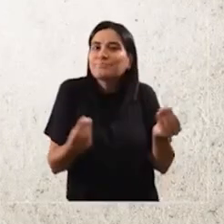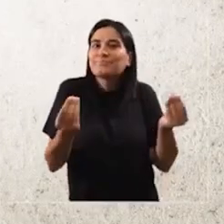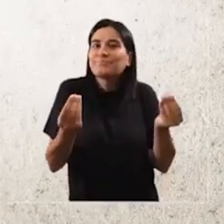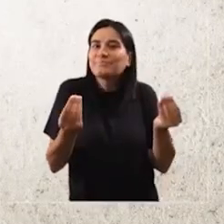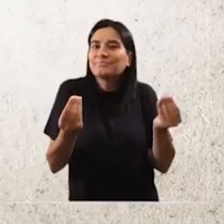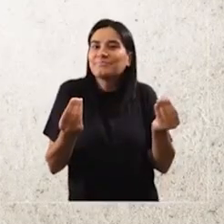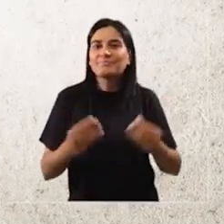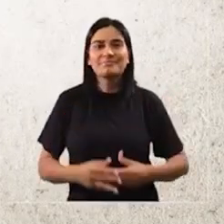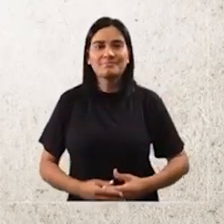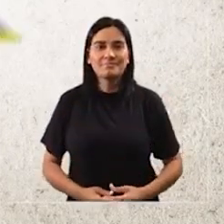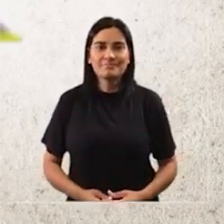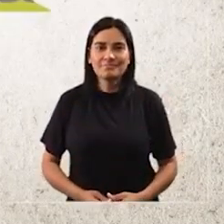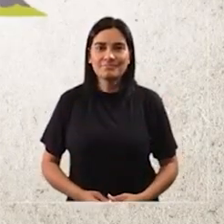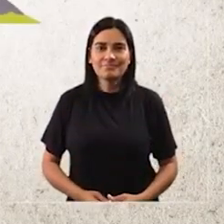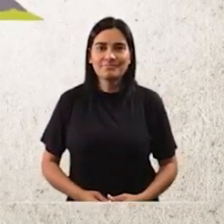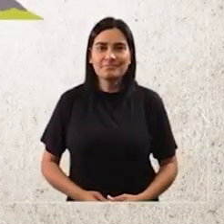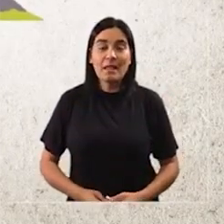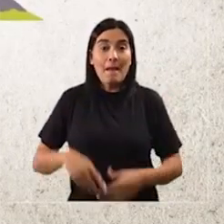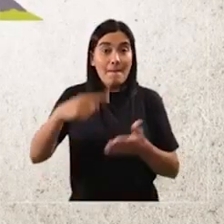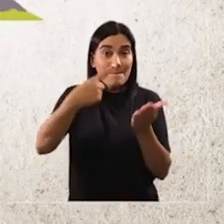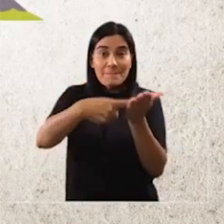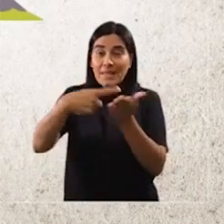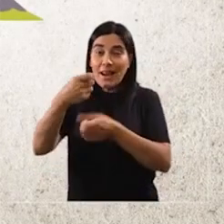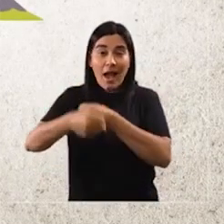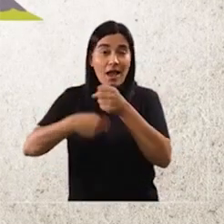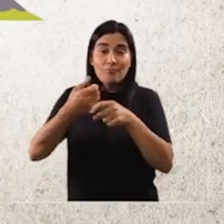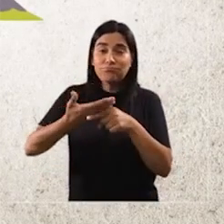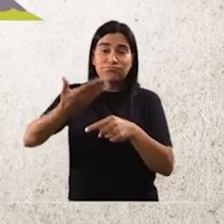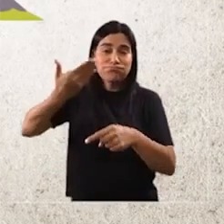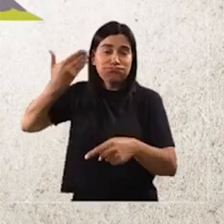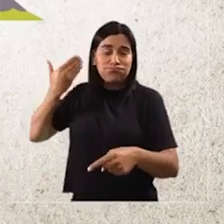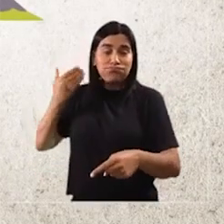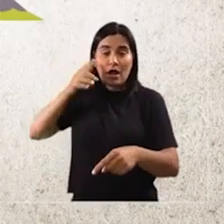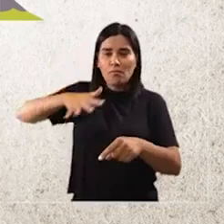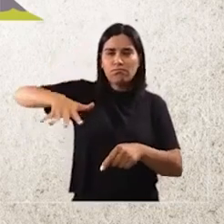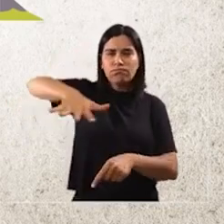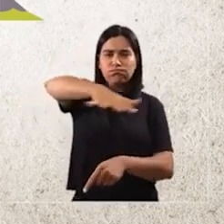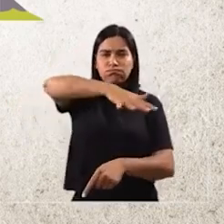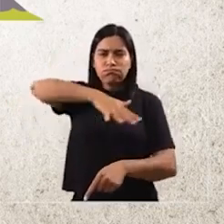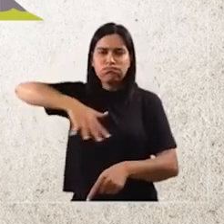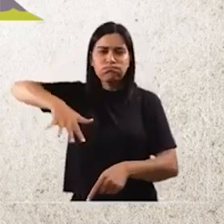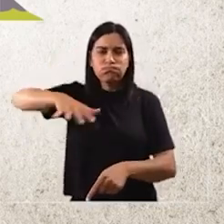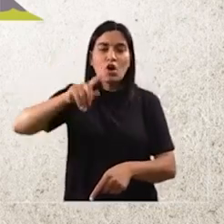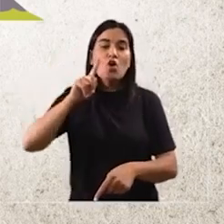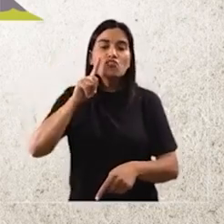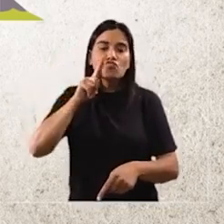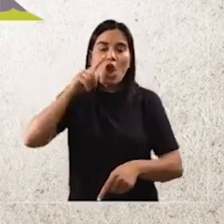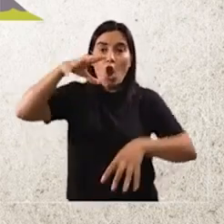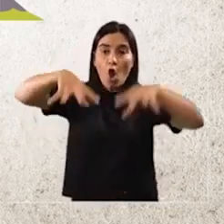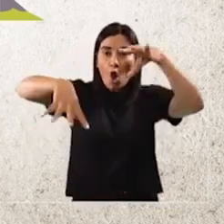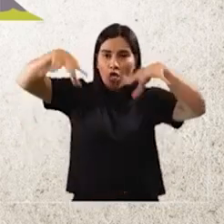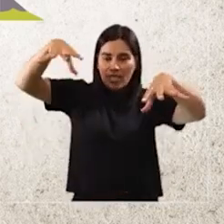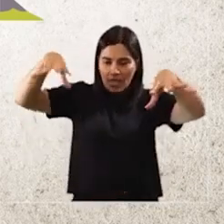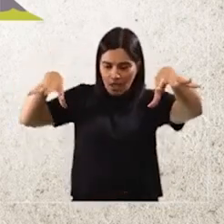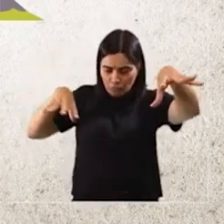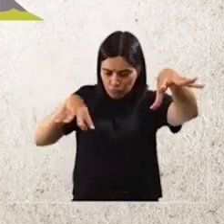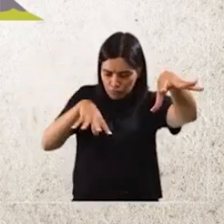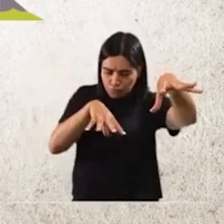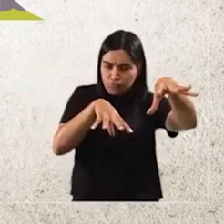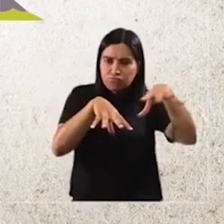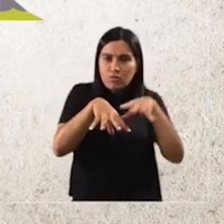Hace miles de años atrás, en esta zona existió una meseta entre ambas cordilleras, que con el tiempo se fue abriendo,